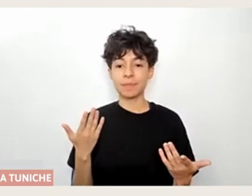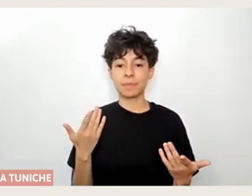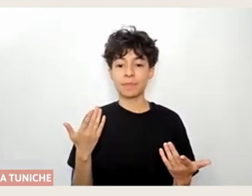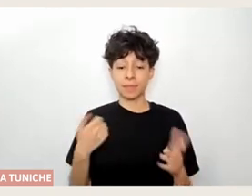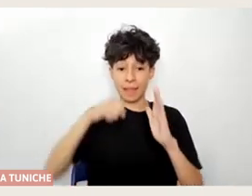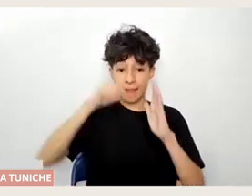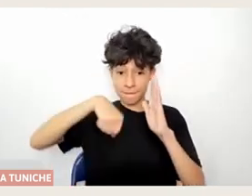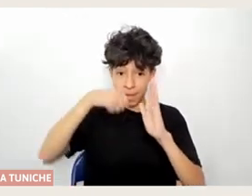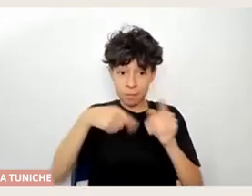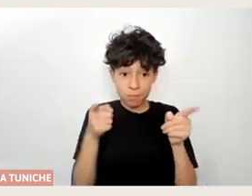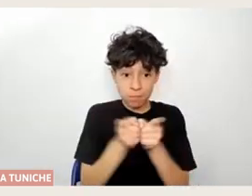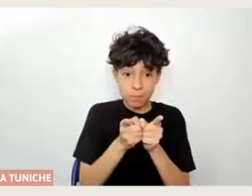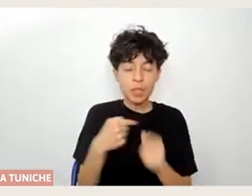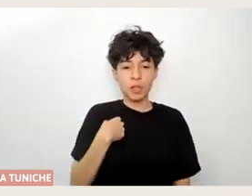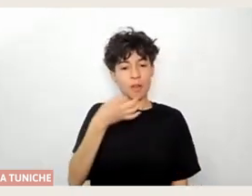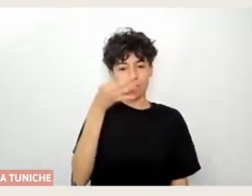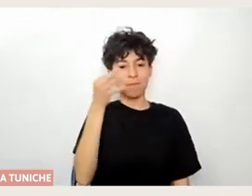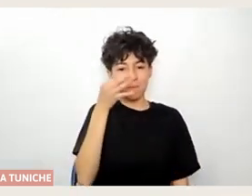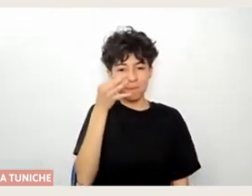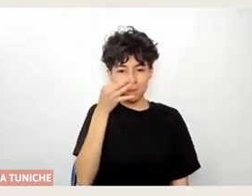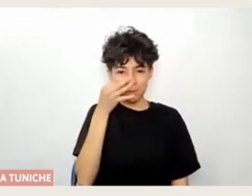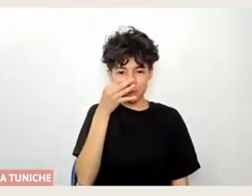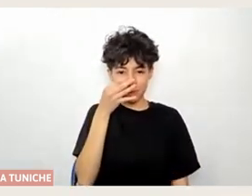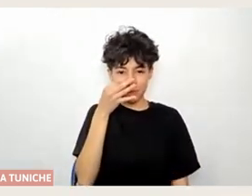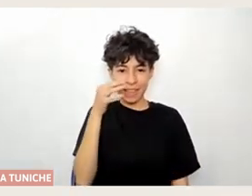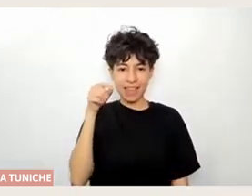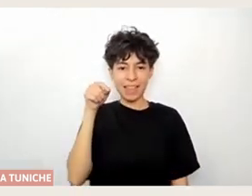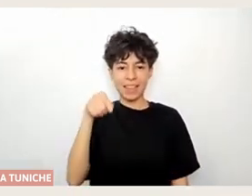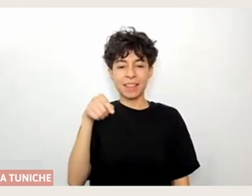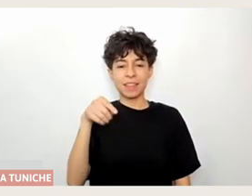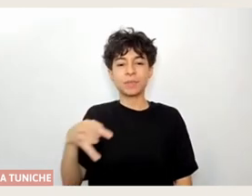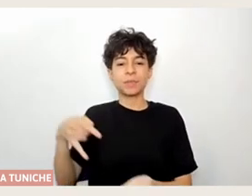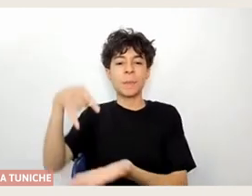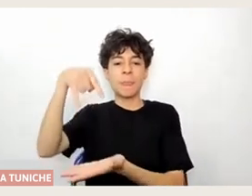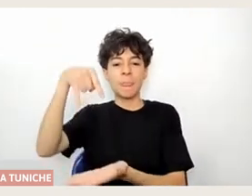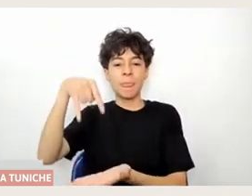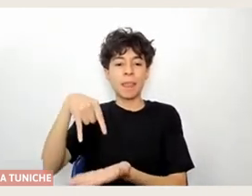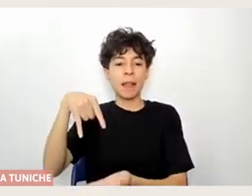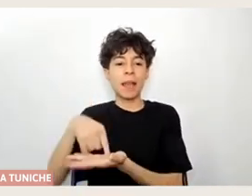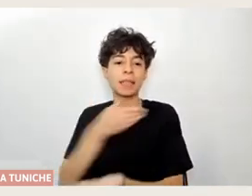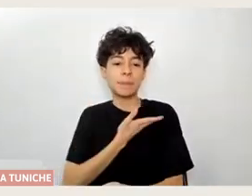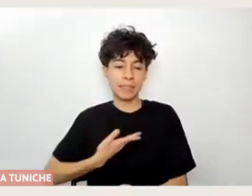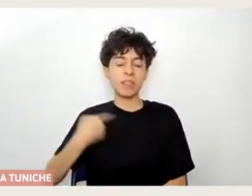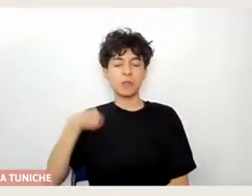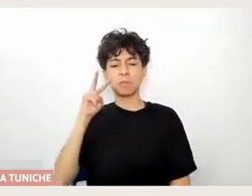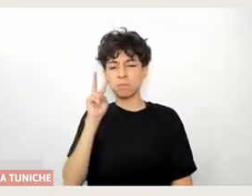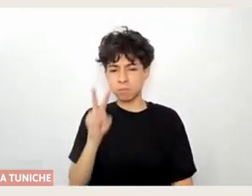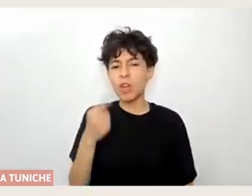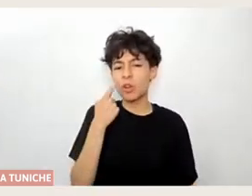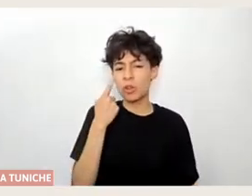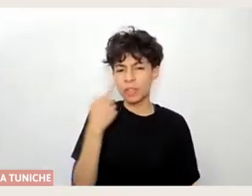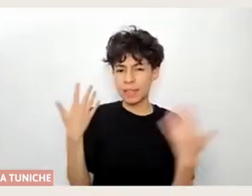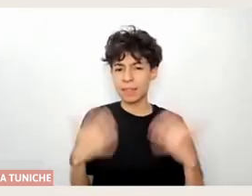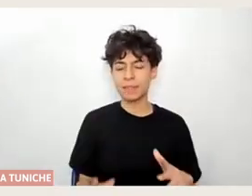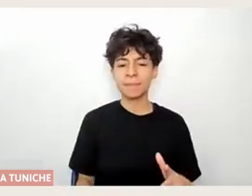los cortometrajes que se exhibieron en el Centro Cultural del Palacio de la Moneda. Entonces como que ya los ubicaba un poco. Por lo